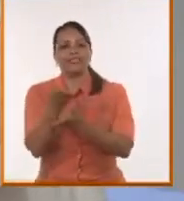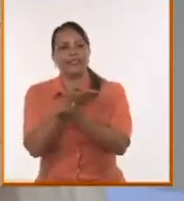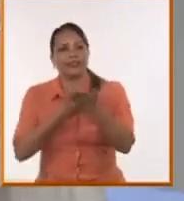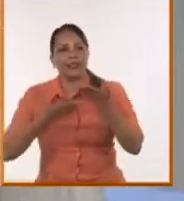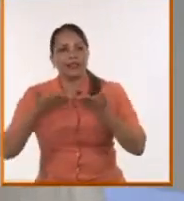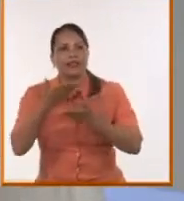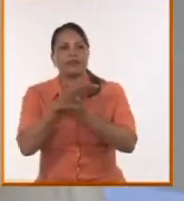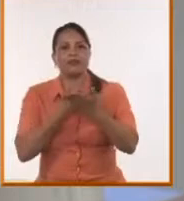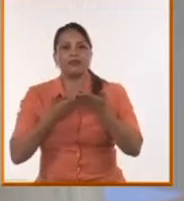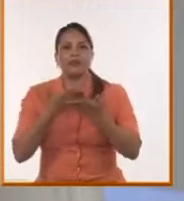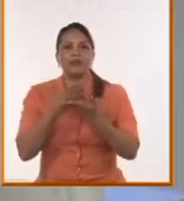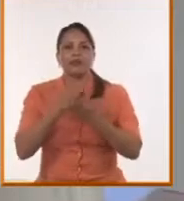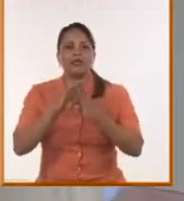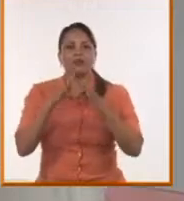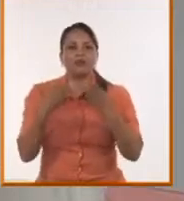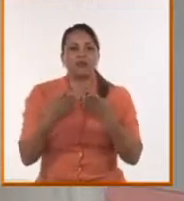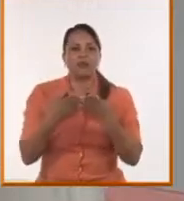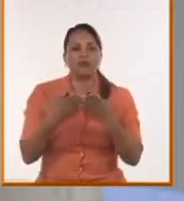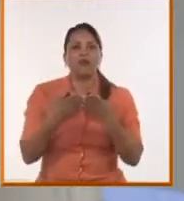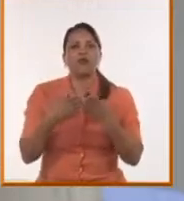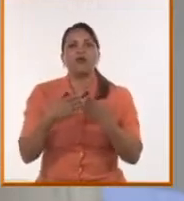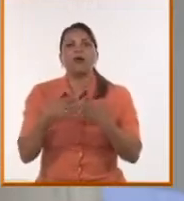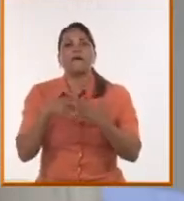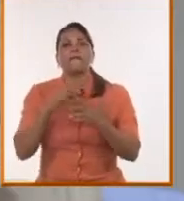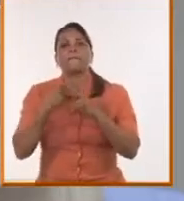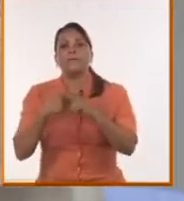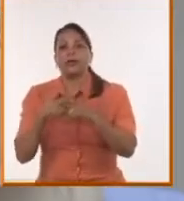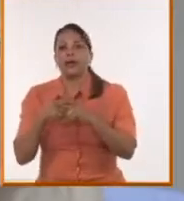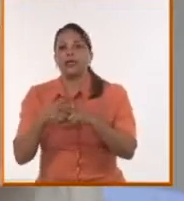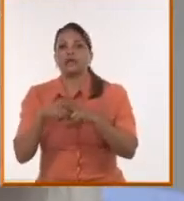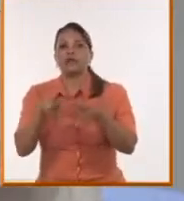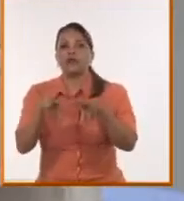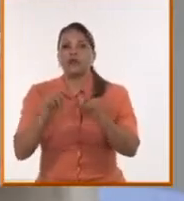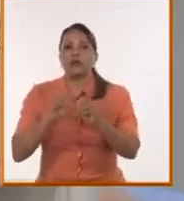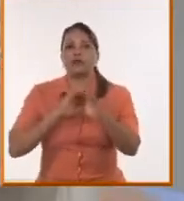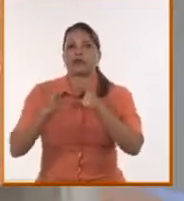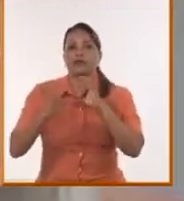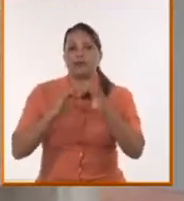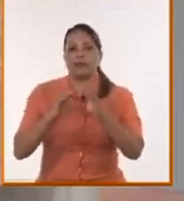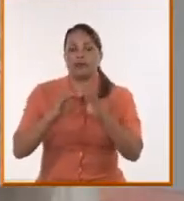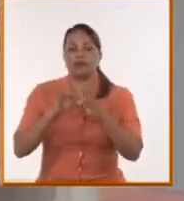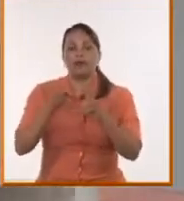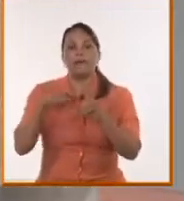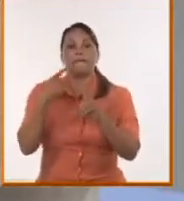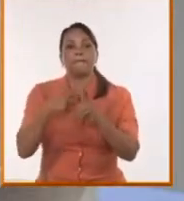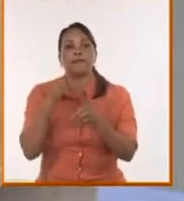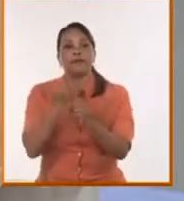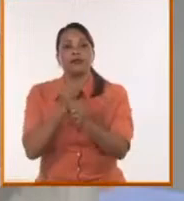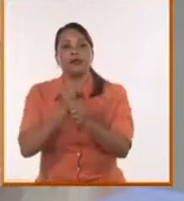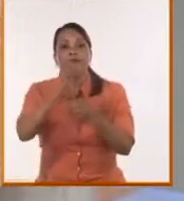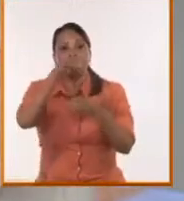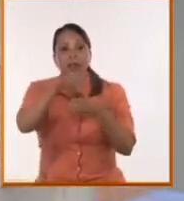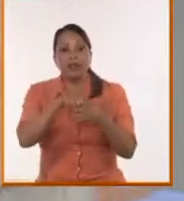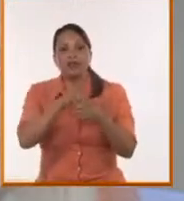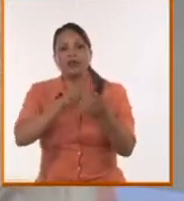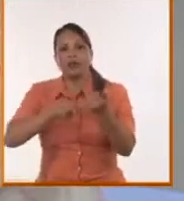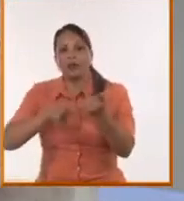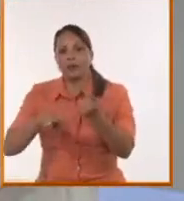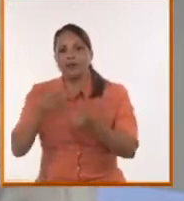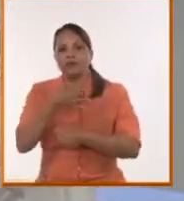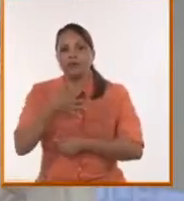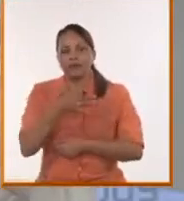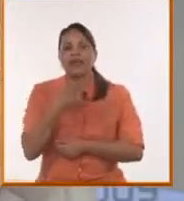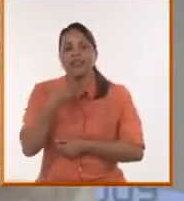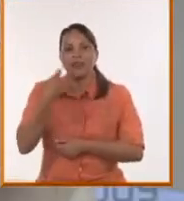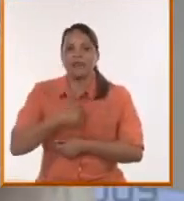entre lo que se está generando, entre los nuevos mecanismos de comunicación, y también no olvidar que el trabajo territorial es lo nuestro, además,